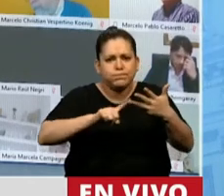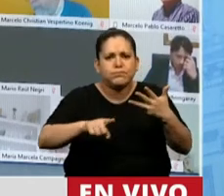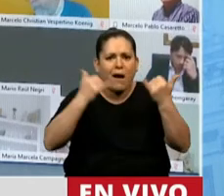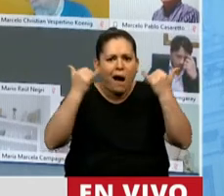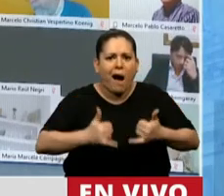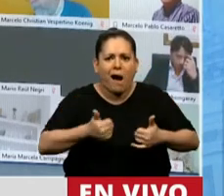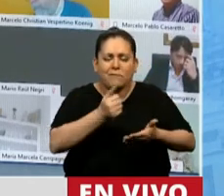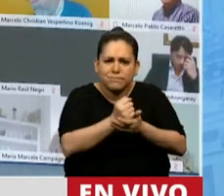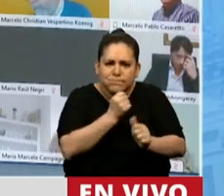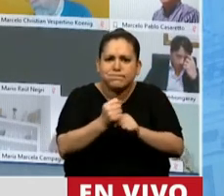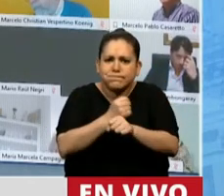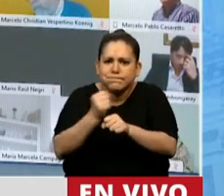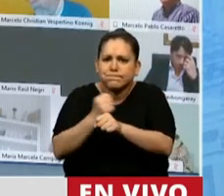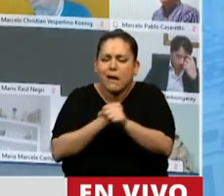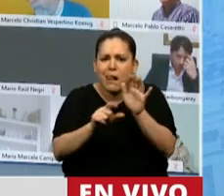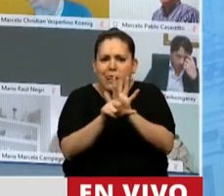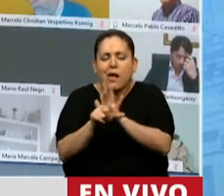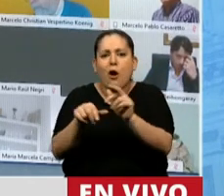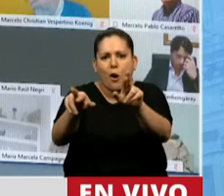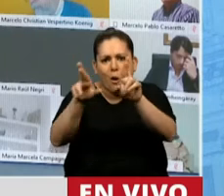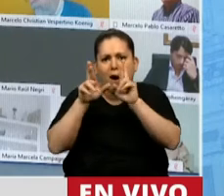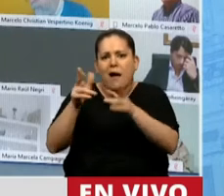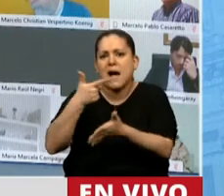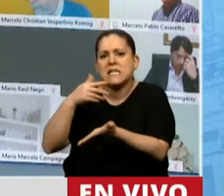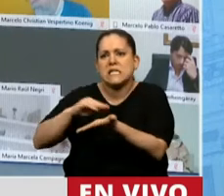legislativa pronta en el Senado de la Nación.